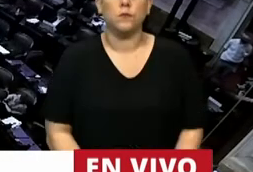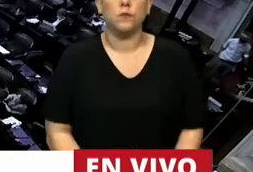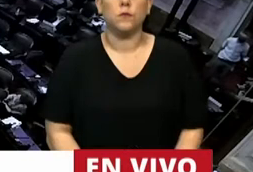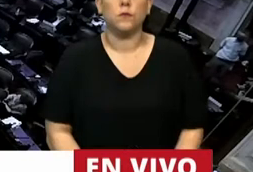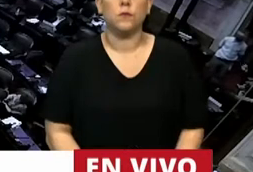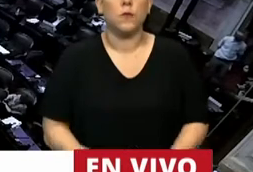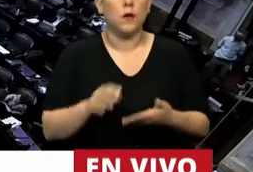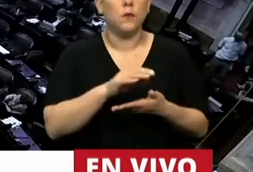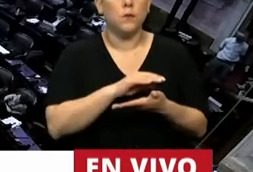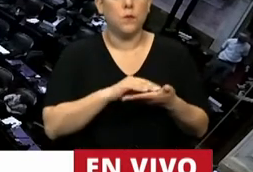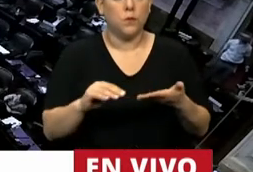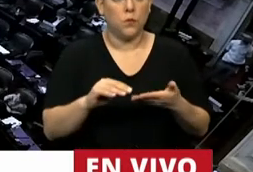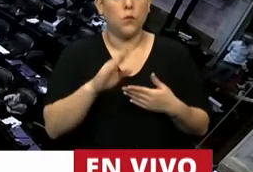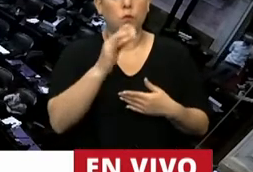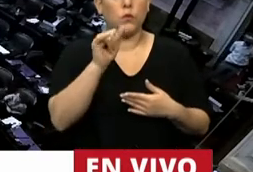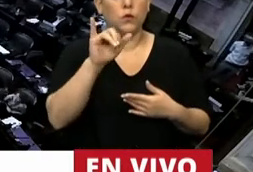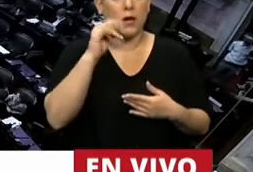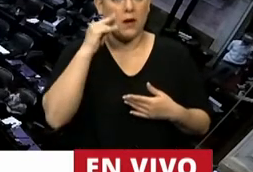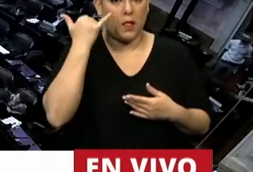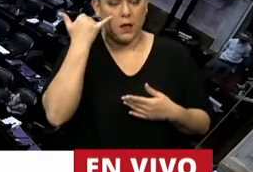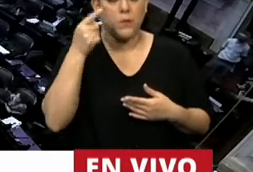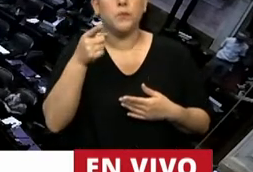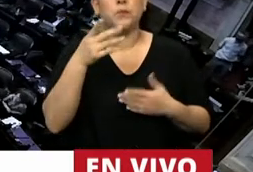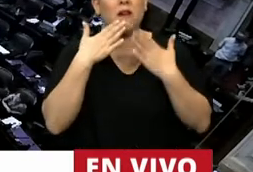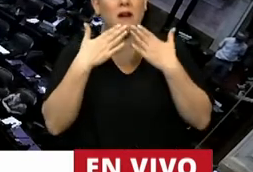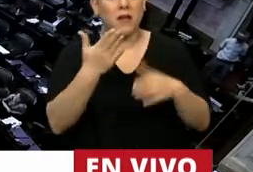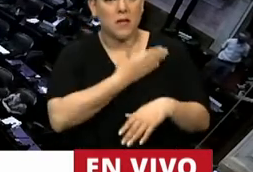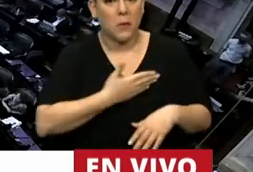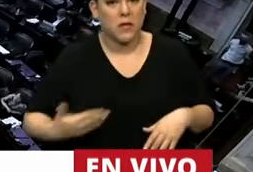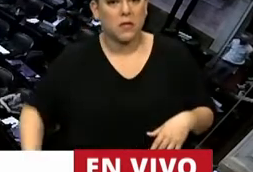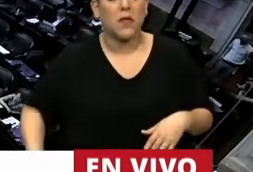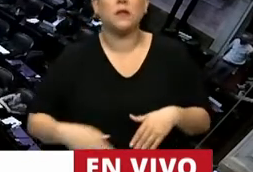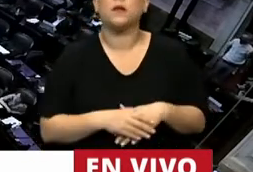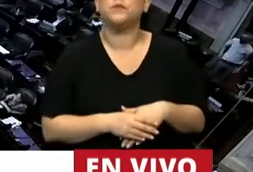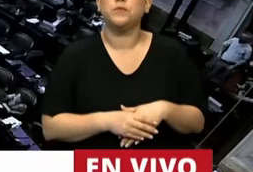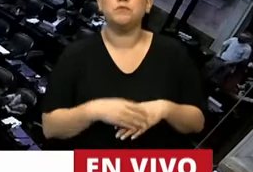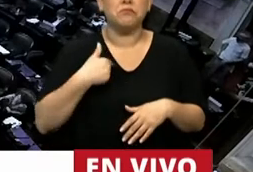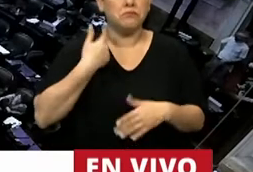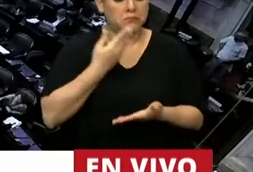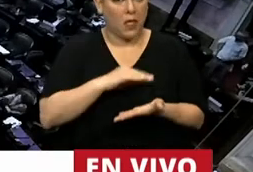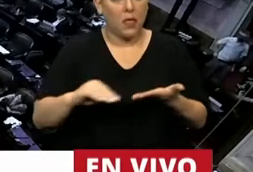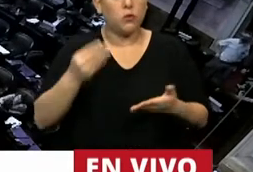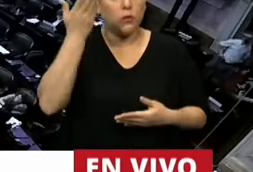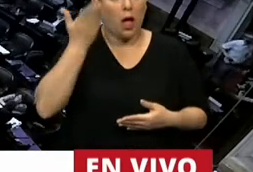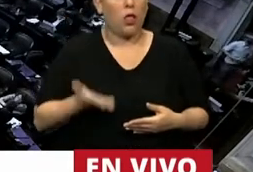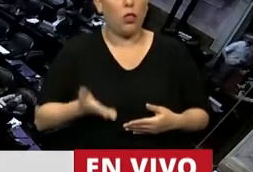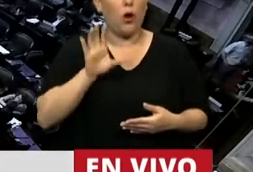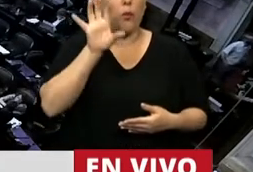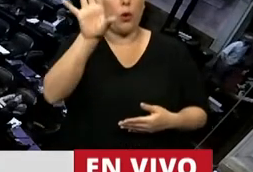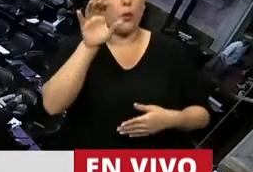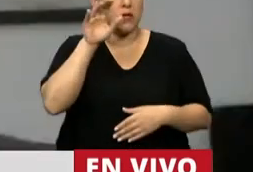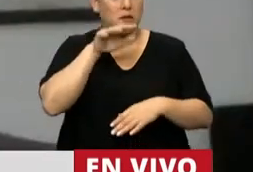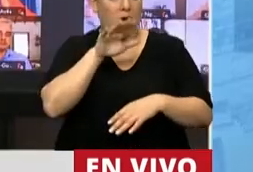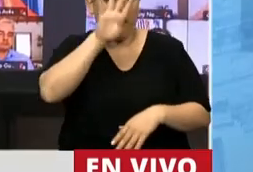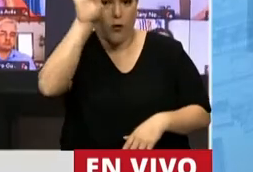Gracias, Presidente. Muy amable. Presidente, como diputado por la provincia de Formosa, representación de miles